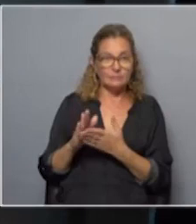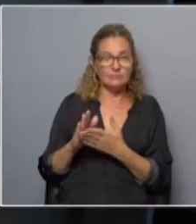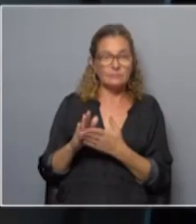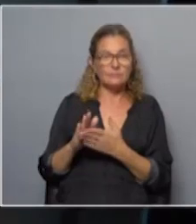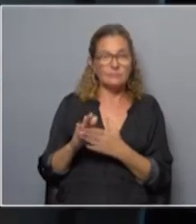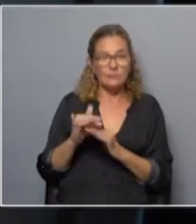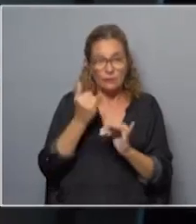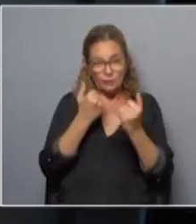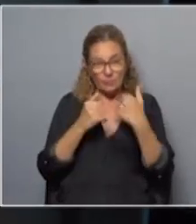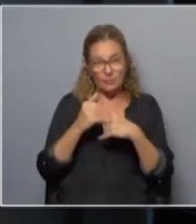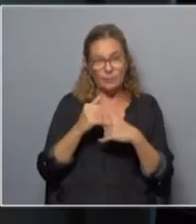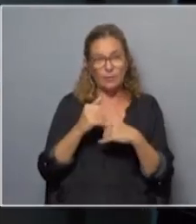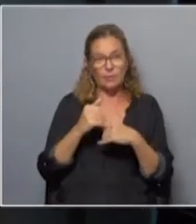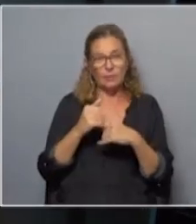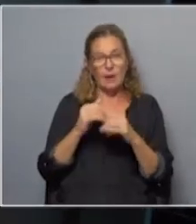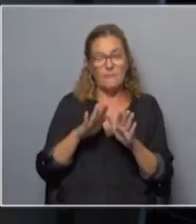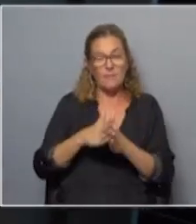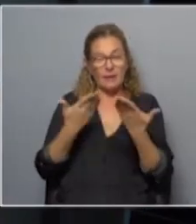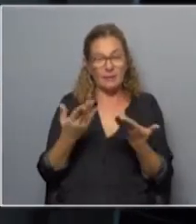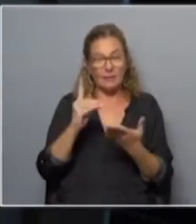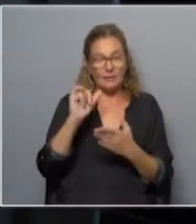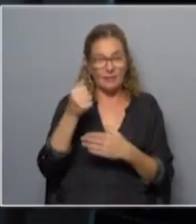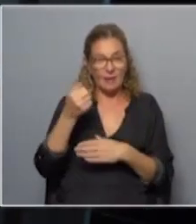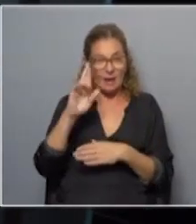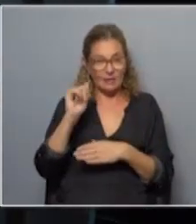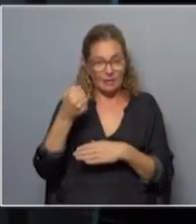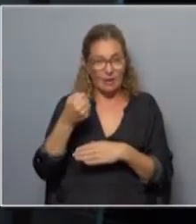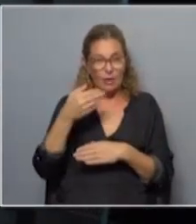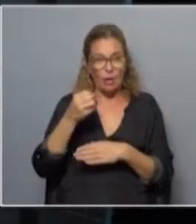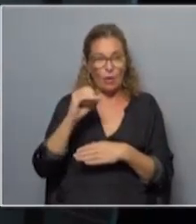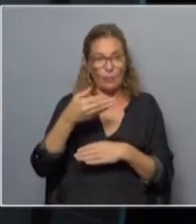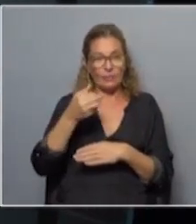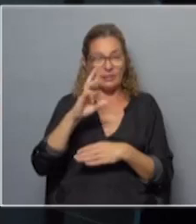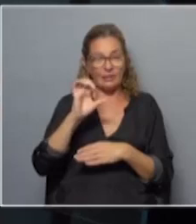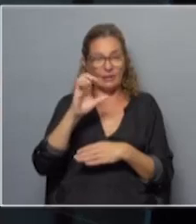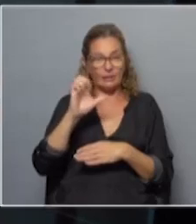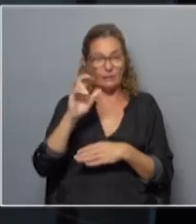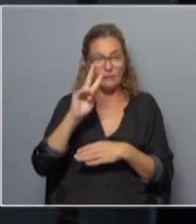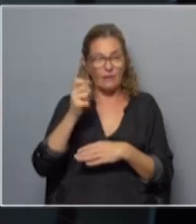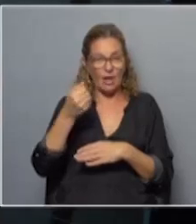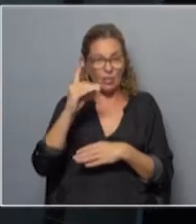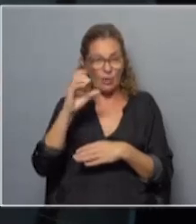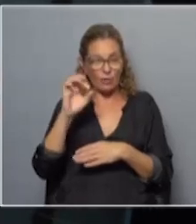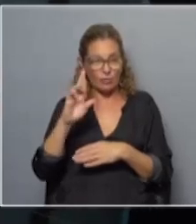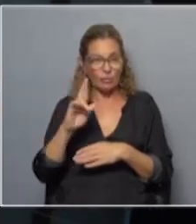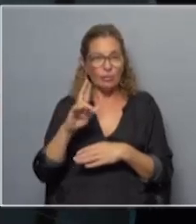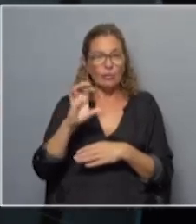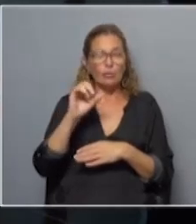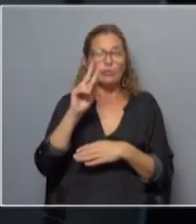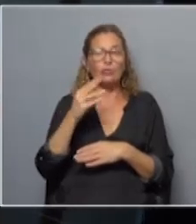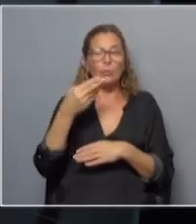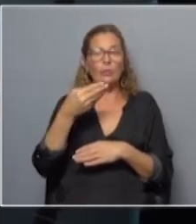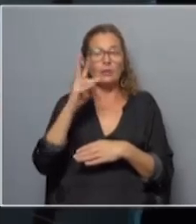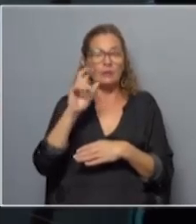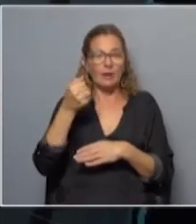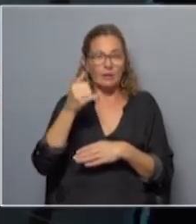portales informativos hablamos de el país la diaria el observador subrayado y montevideo portal esos fueron los cinco portales que tomamos con